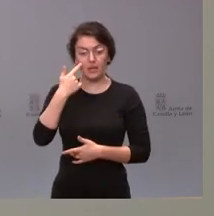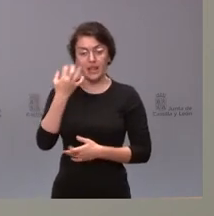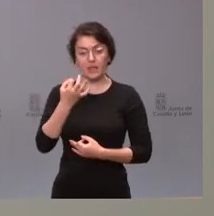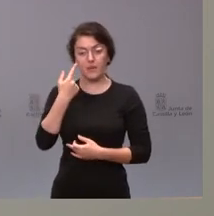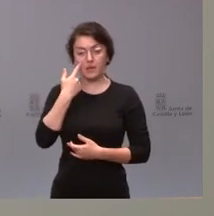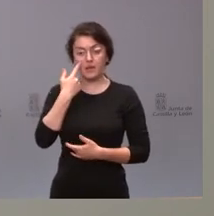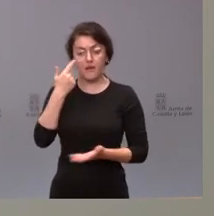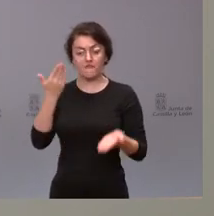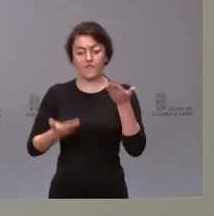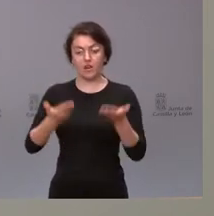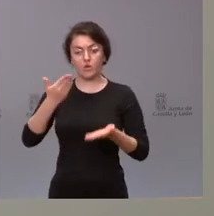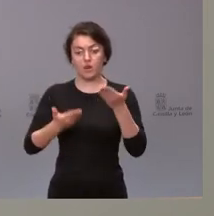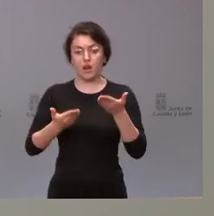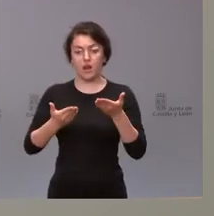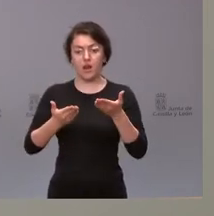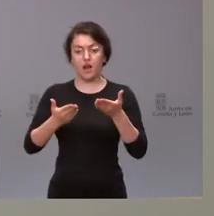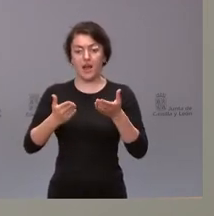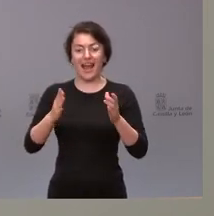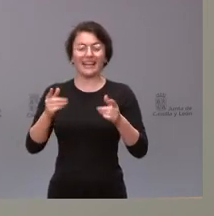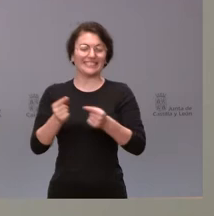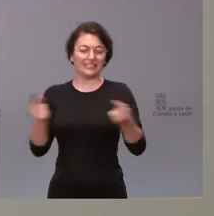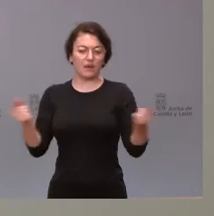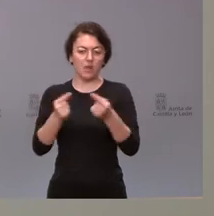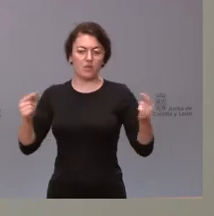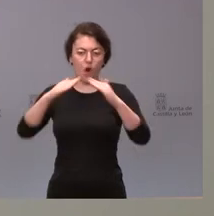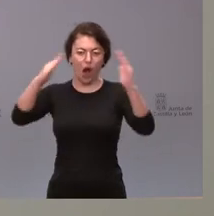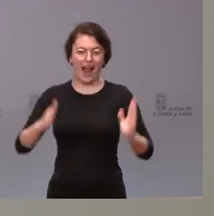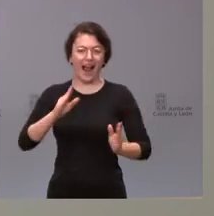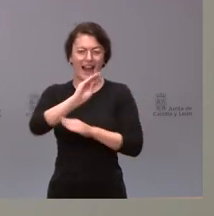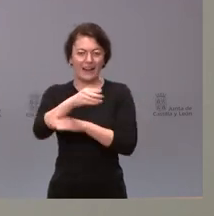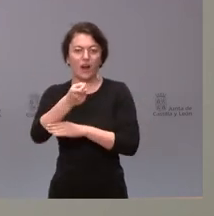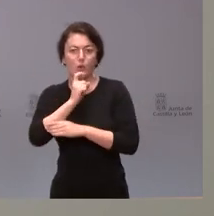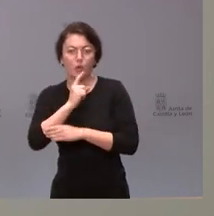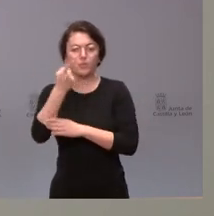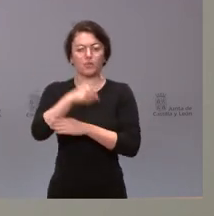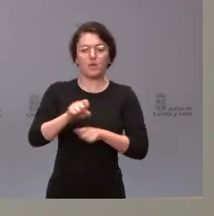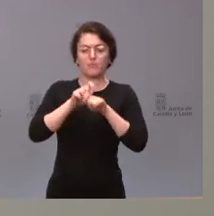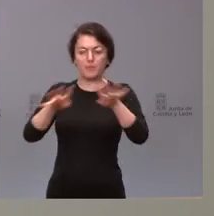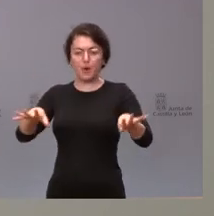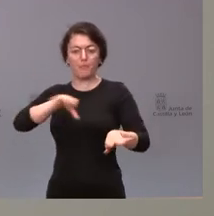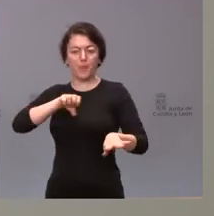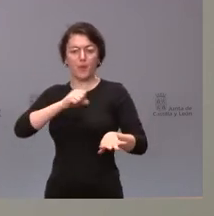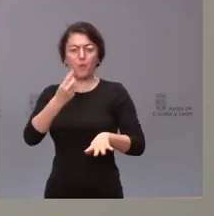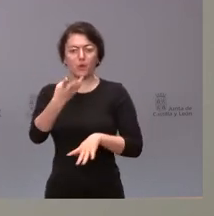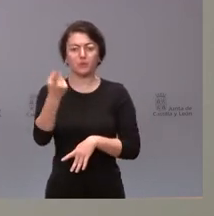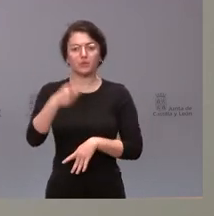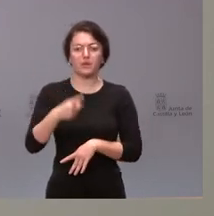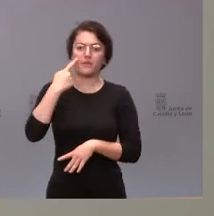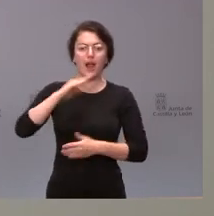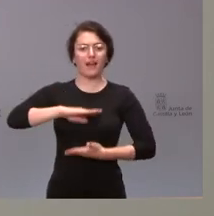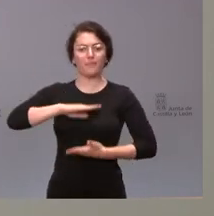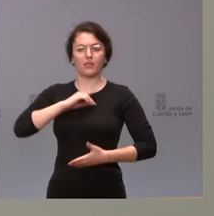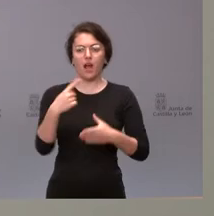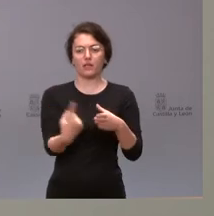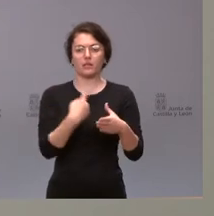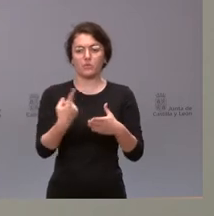tamaño de las explotaciones ganaderas, hay que valorar el número de los brotes y hay que tener en cuenta también la capacidad de aislamiento de cada una